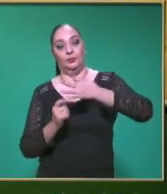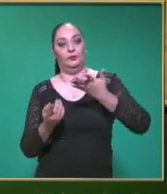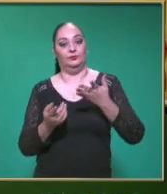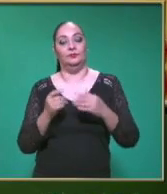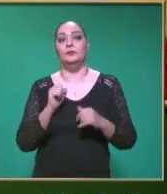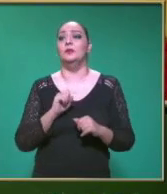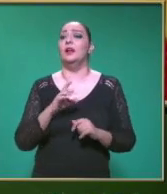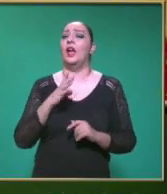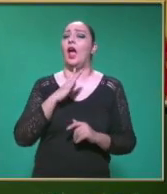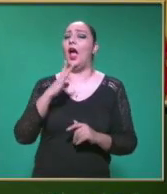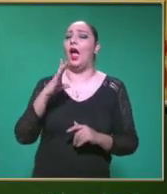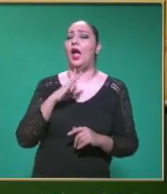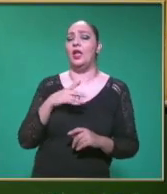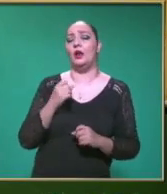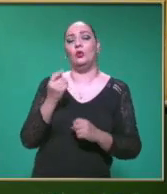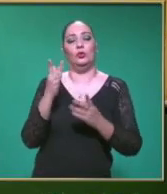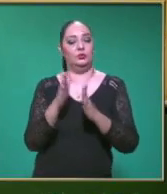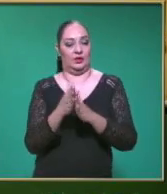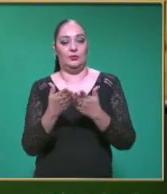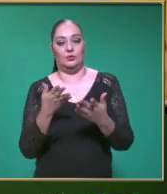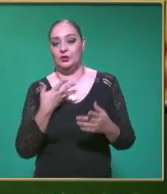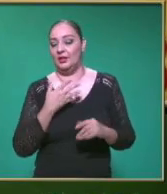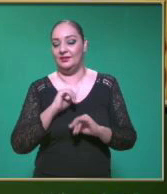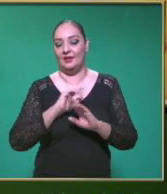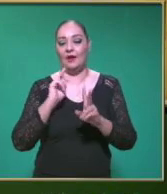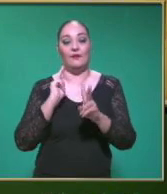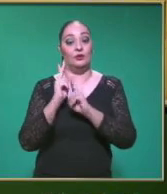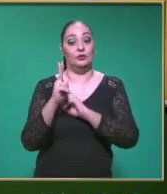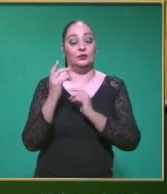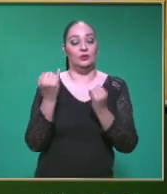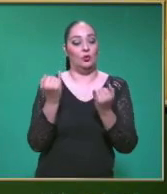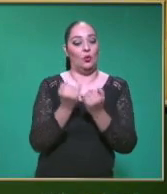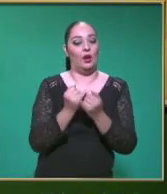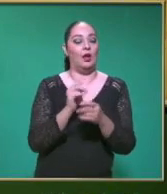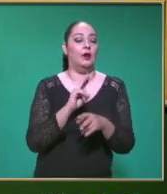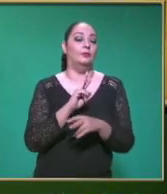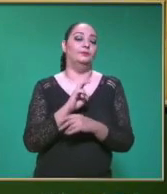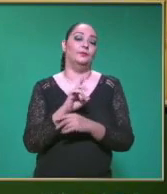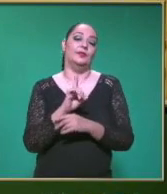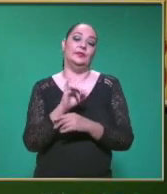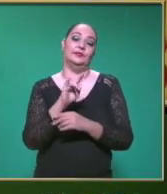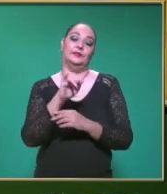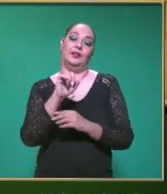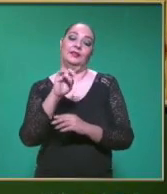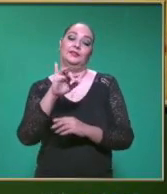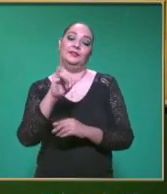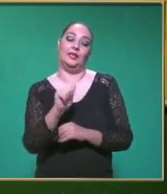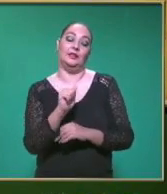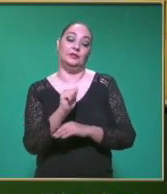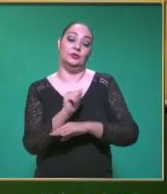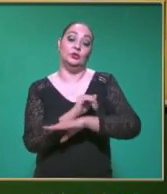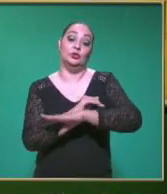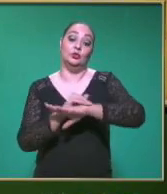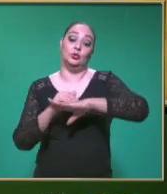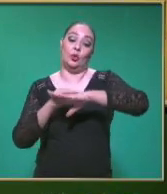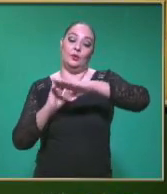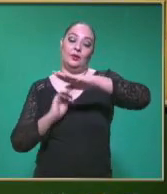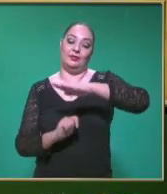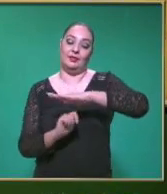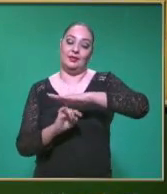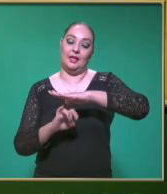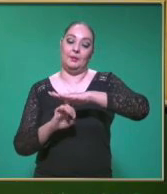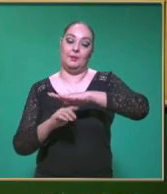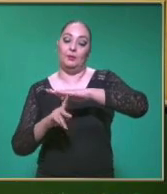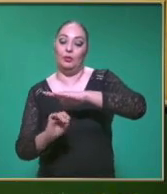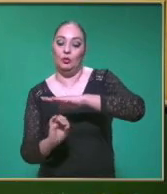Propiamente La fórmula De velocidad Es igual A distancia Sobre tiempo E incluso Es más sencilla Para que no se No se confundan